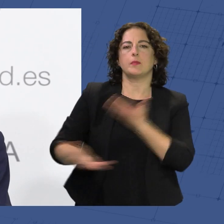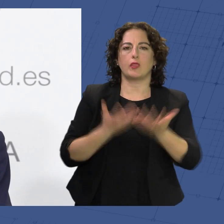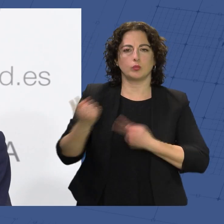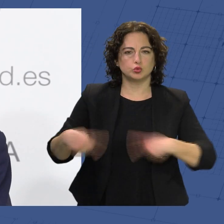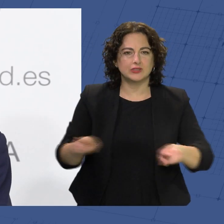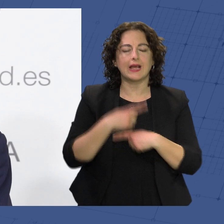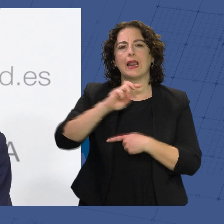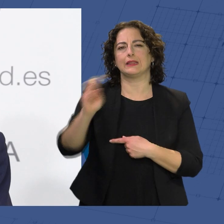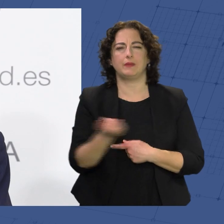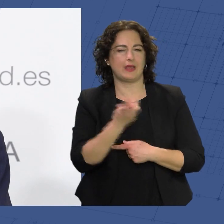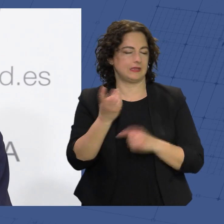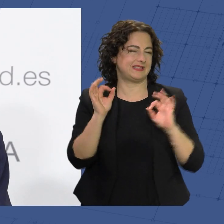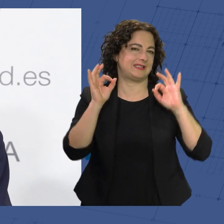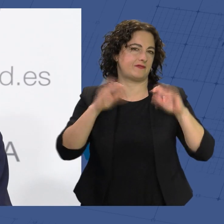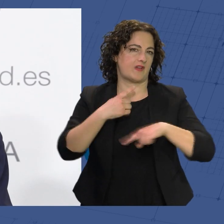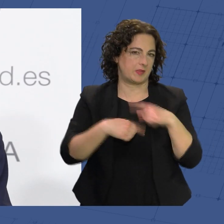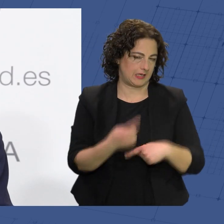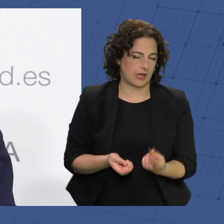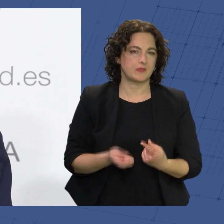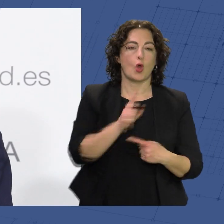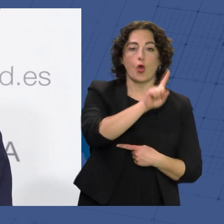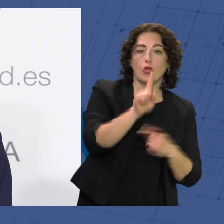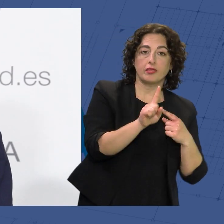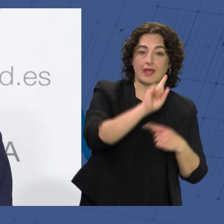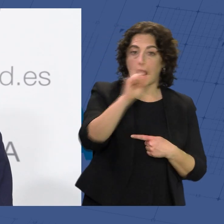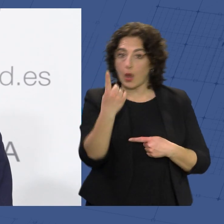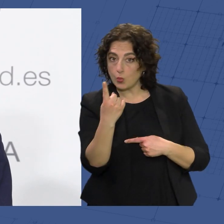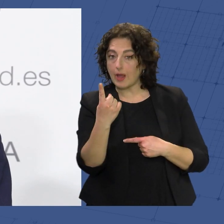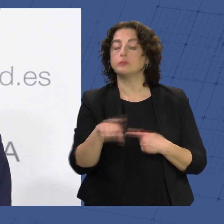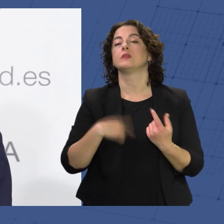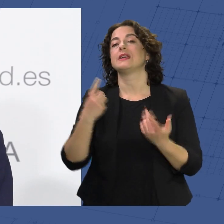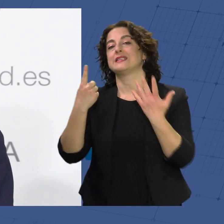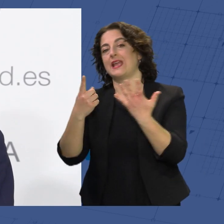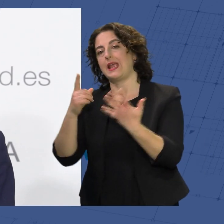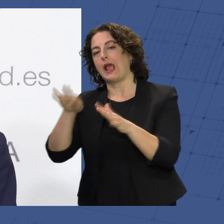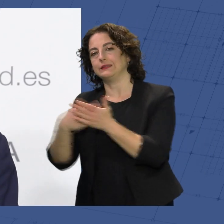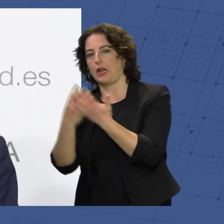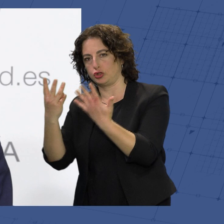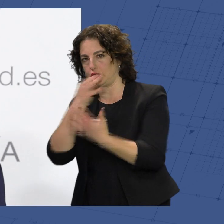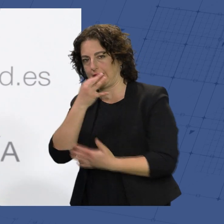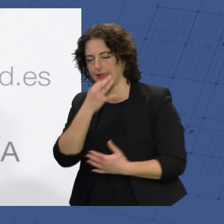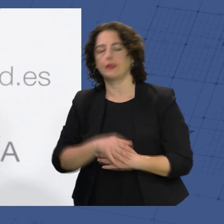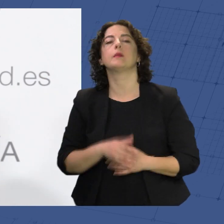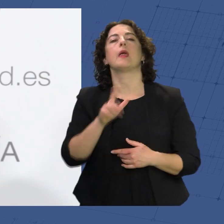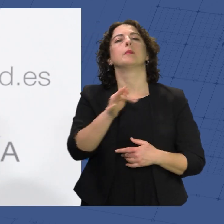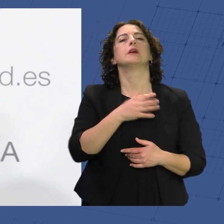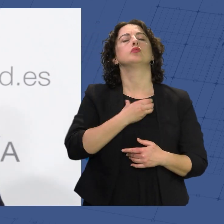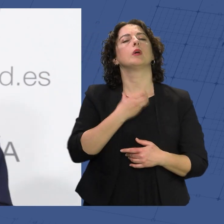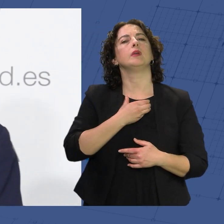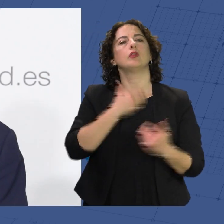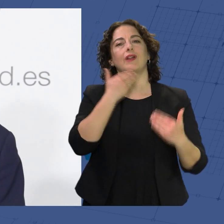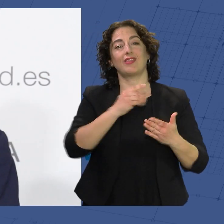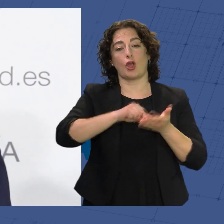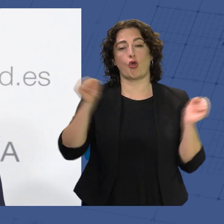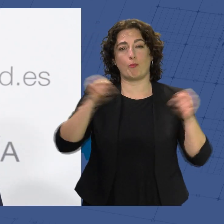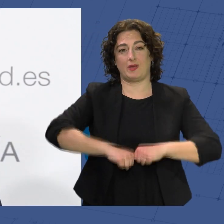actividades para toda la familia de 11 a 1 y de 6 a 8 de la tarde. Además, el Ayuntamiento, a través de los convenios que